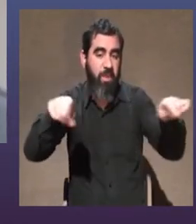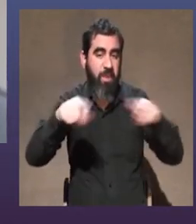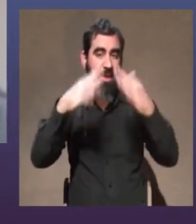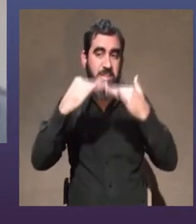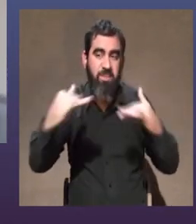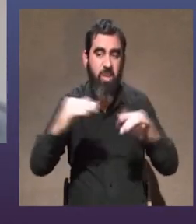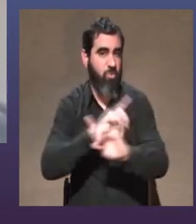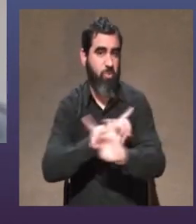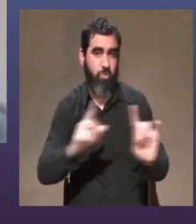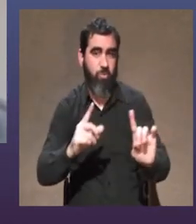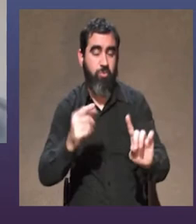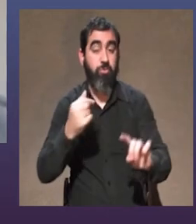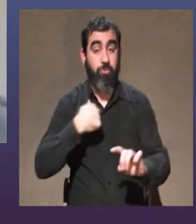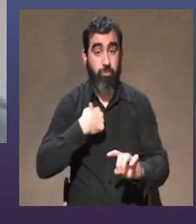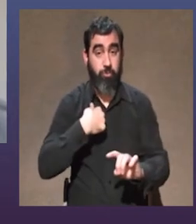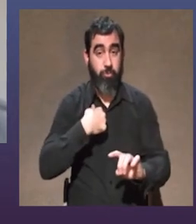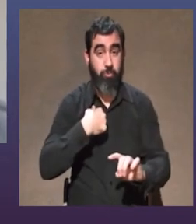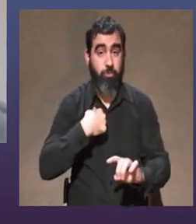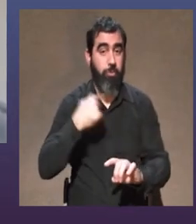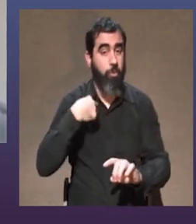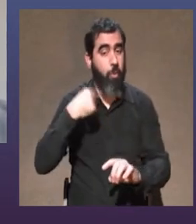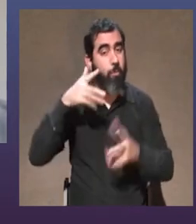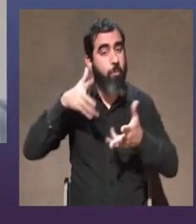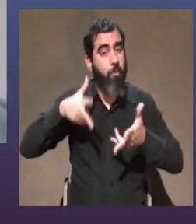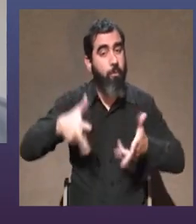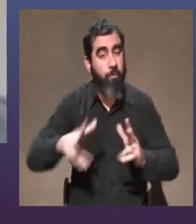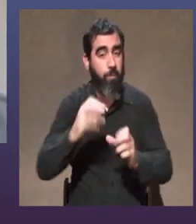mi metodología es el ensayo y el error, digamos,